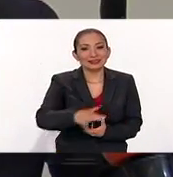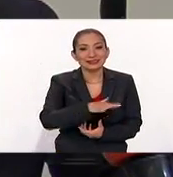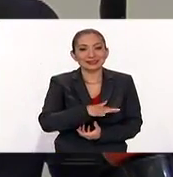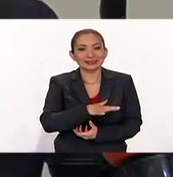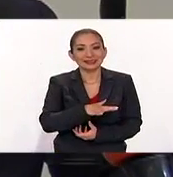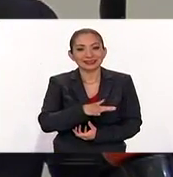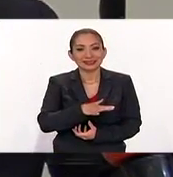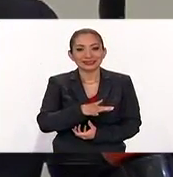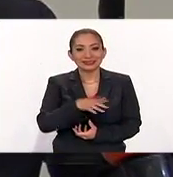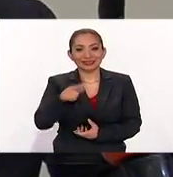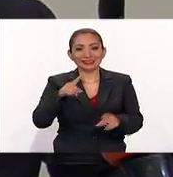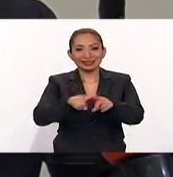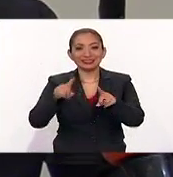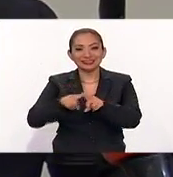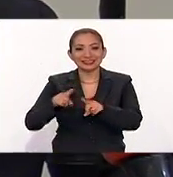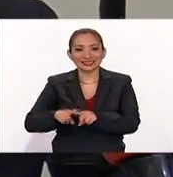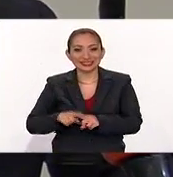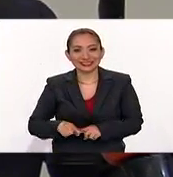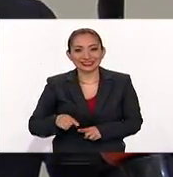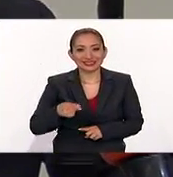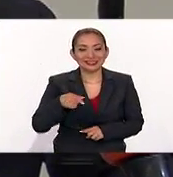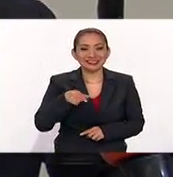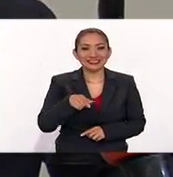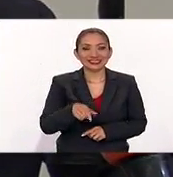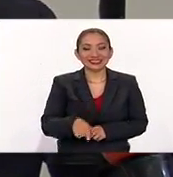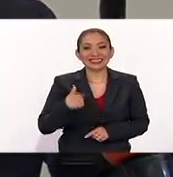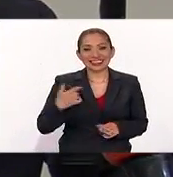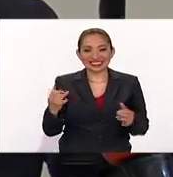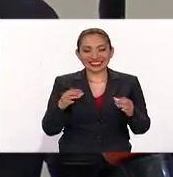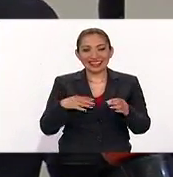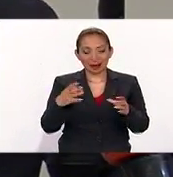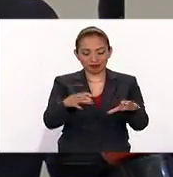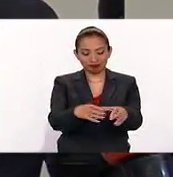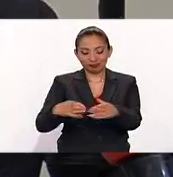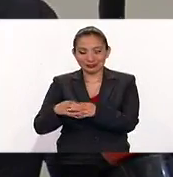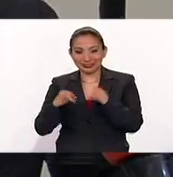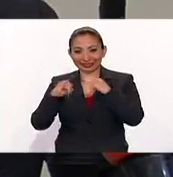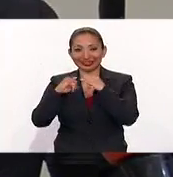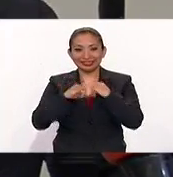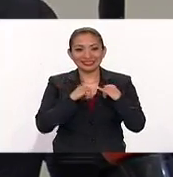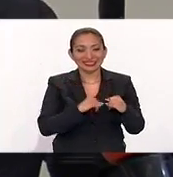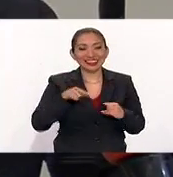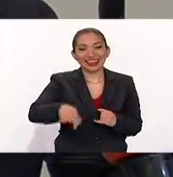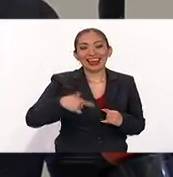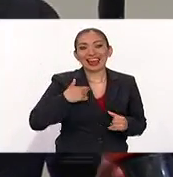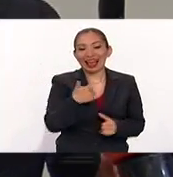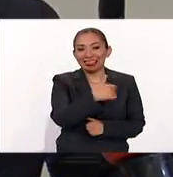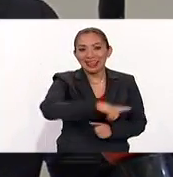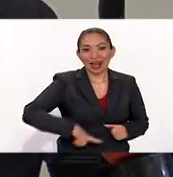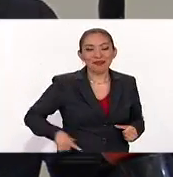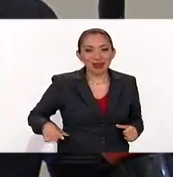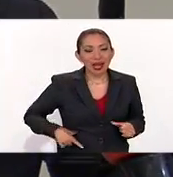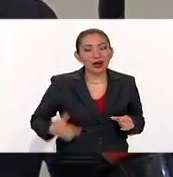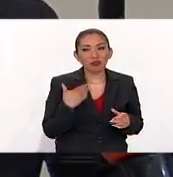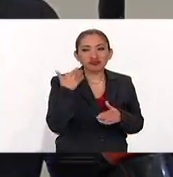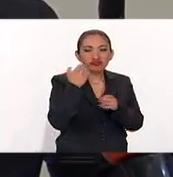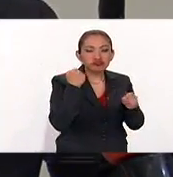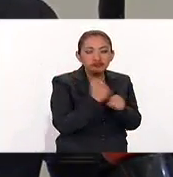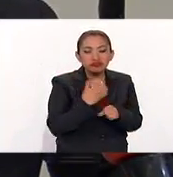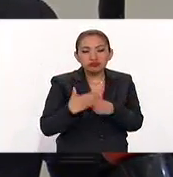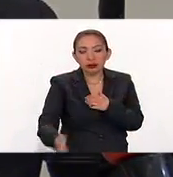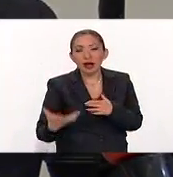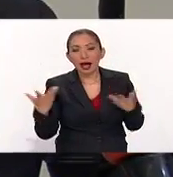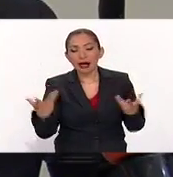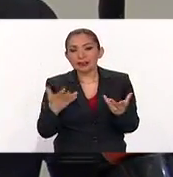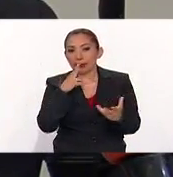distintas instituciones y que cada uno de los gobiernos desde hace décadas ha